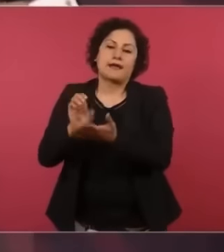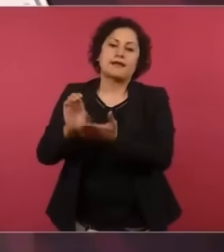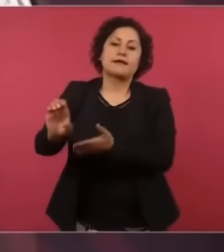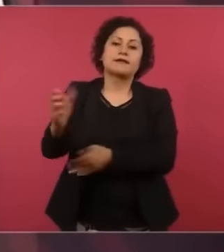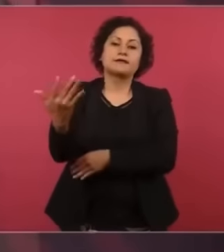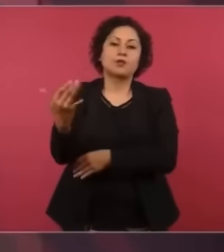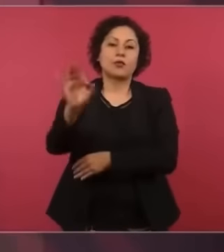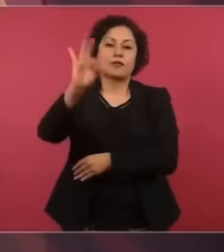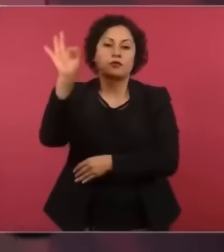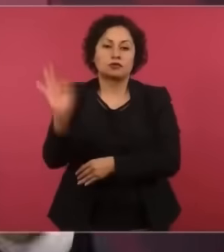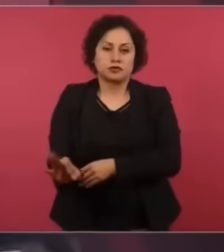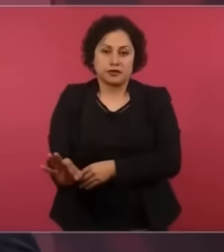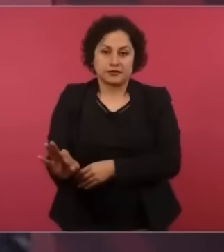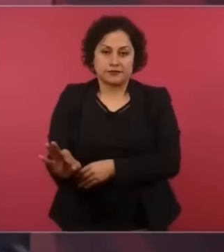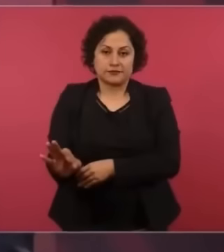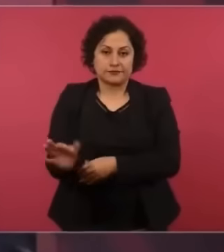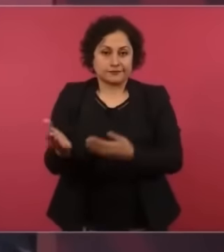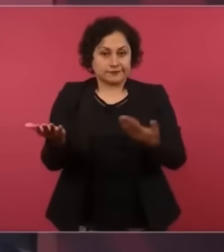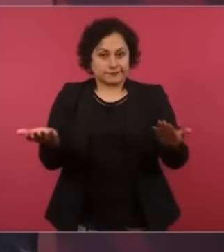estamos nosotros planteando? Primero,